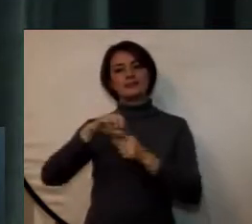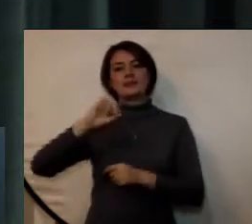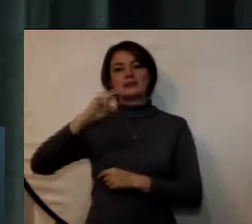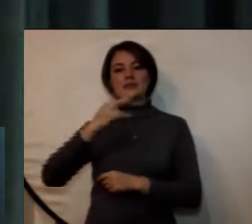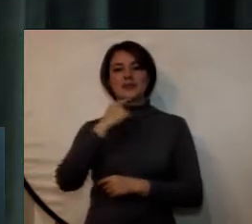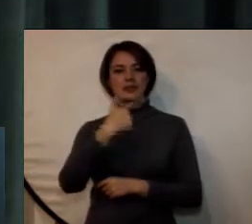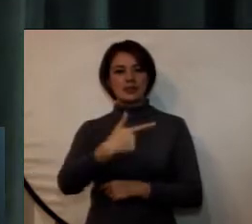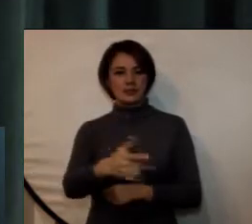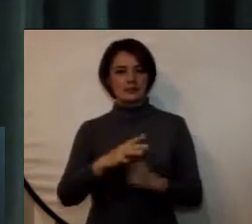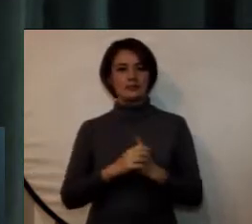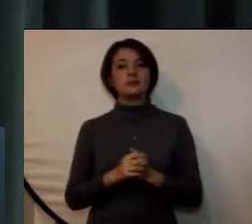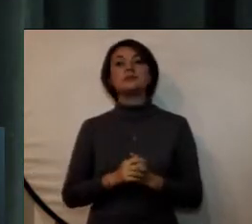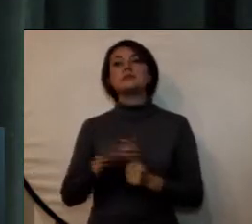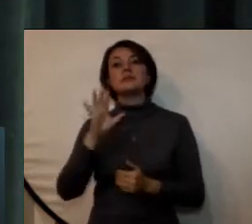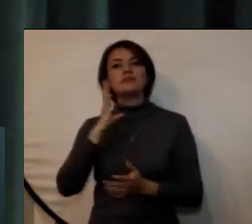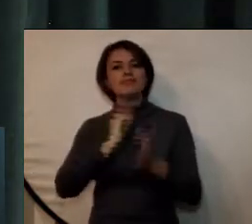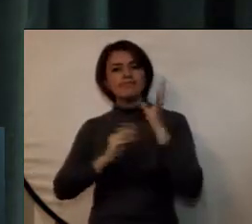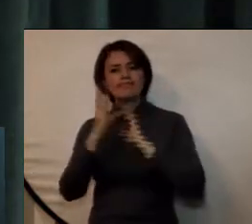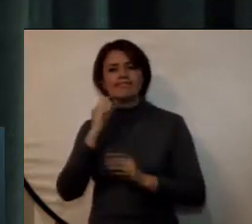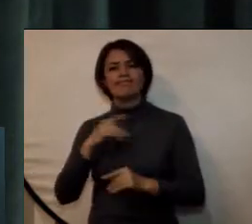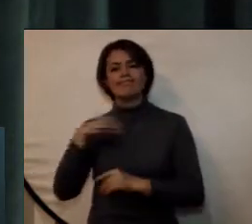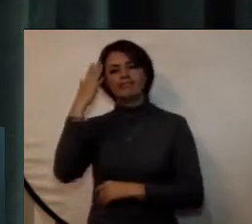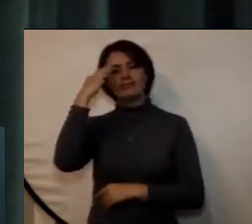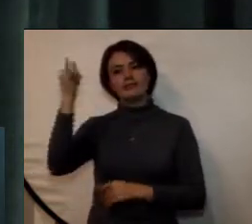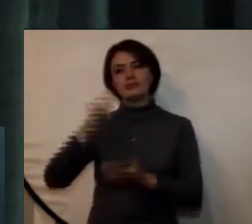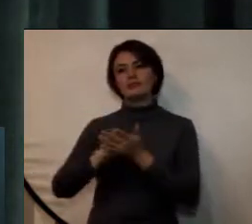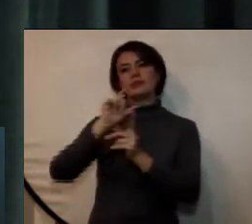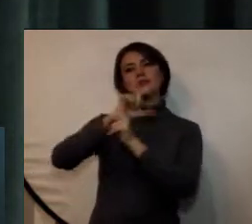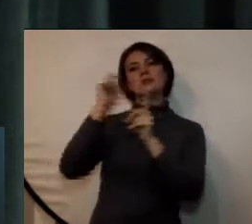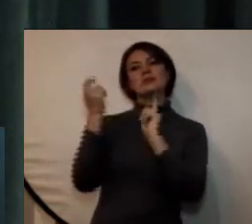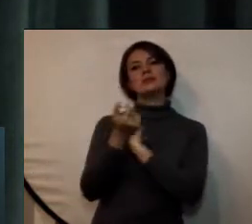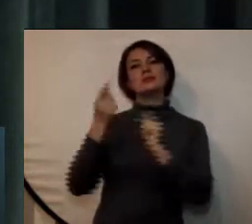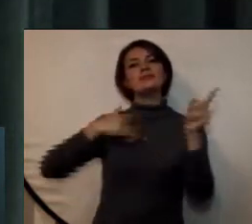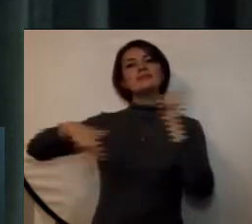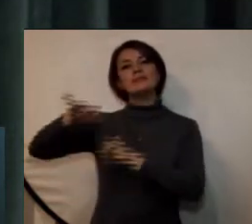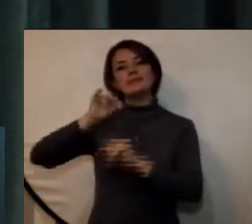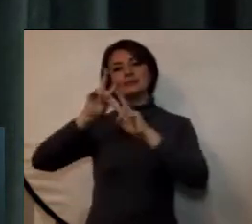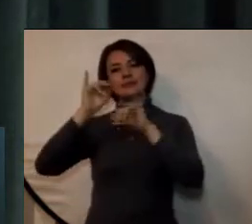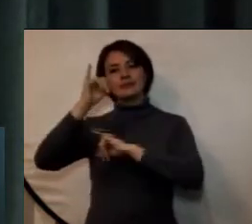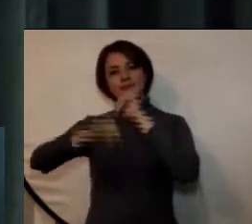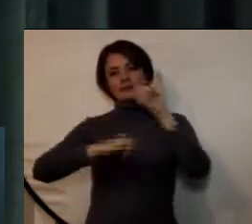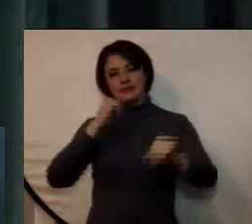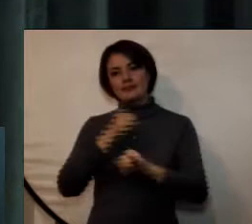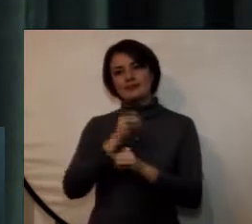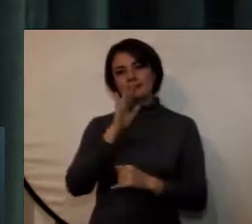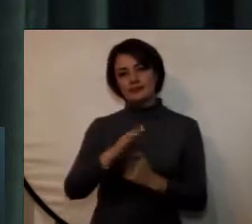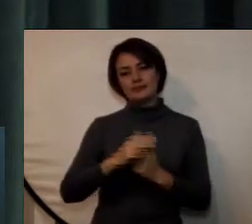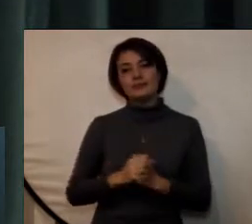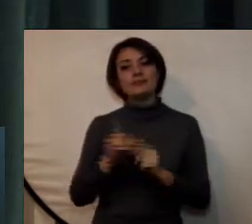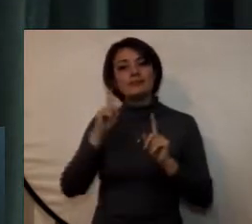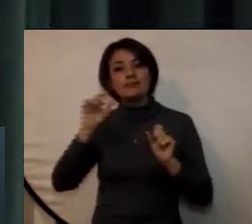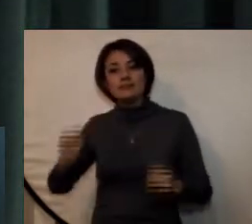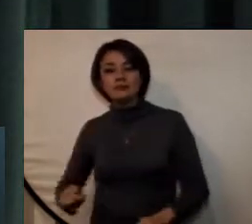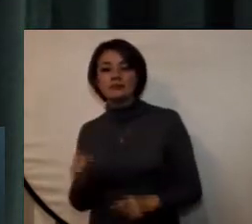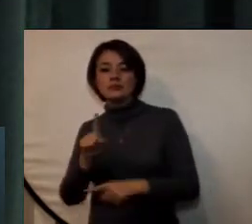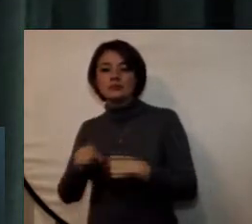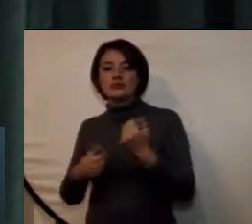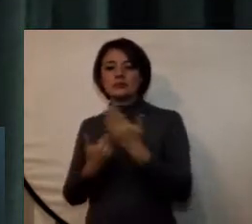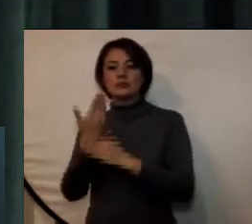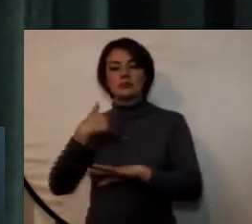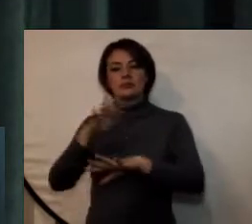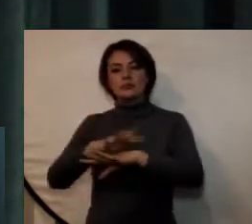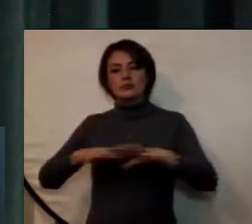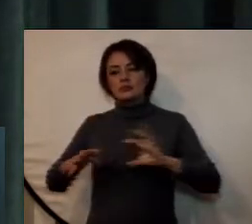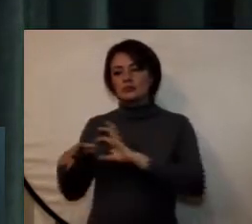extranjera obtener experiencias académicas y culturales en contextos internacionales y la posibilidad de construir redes